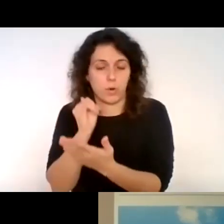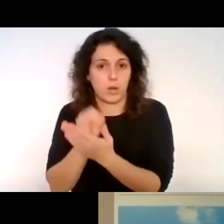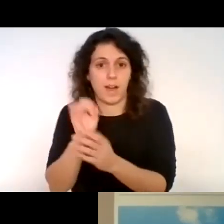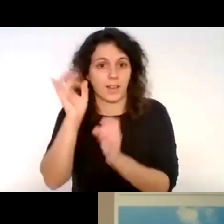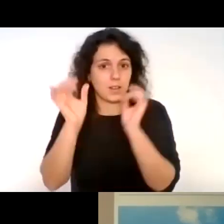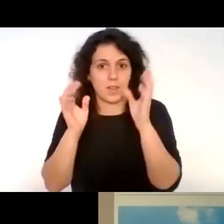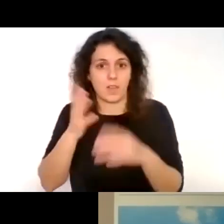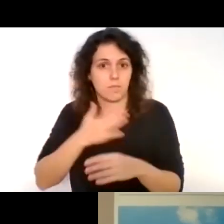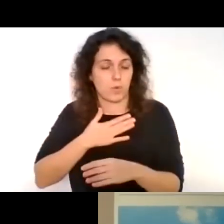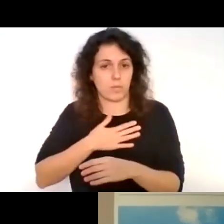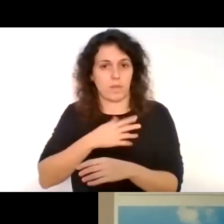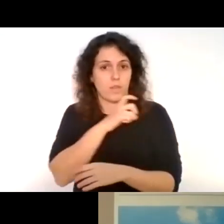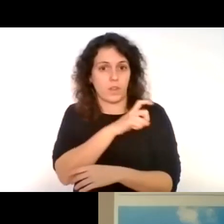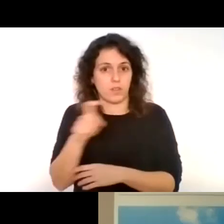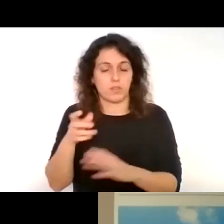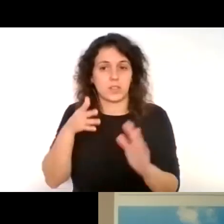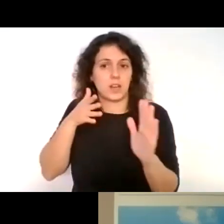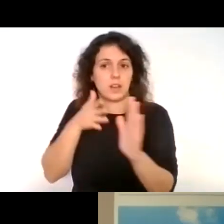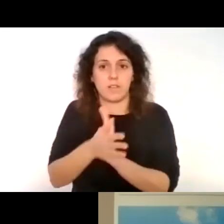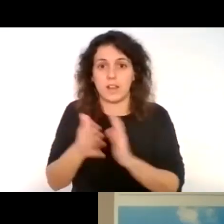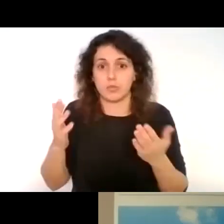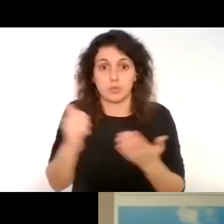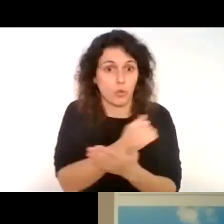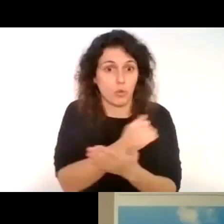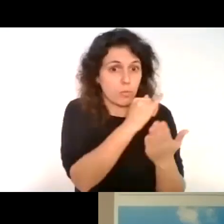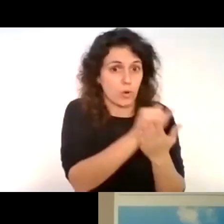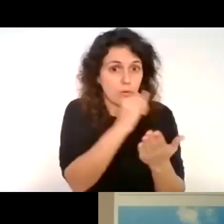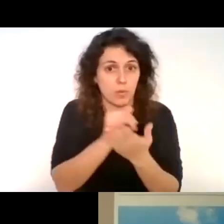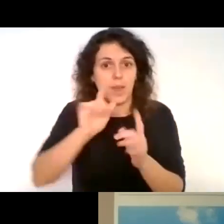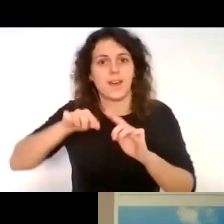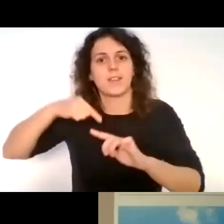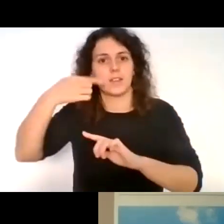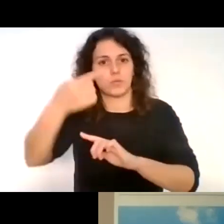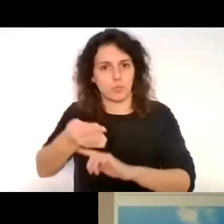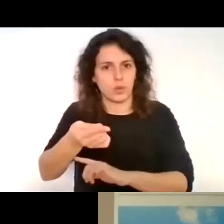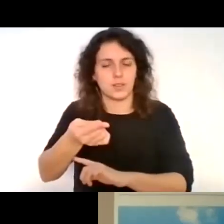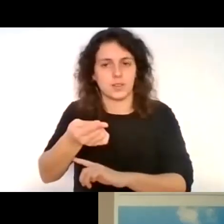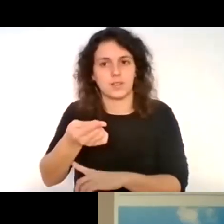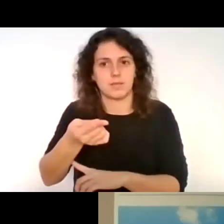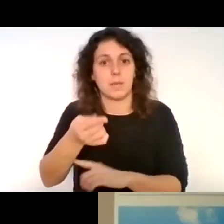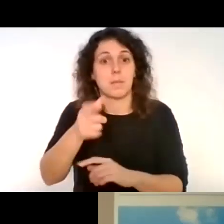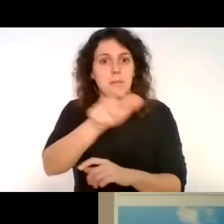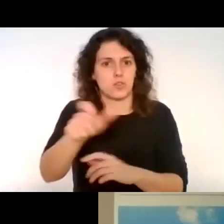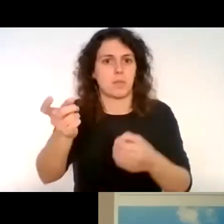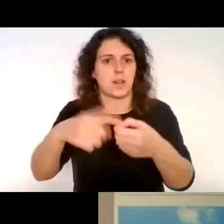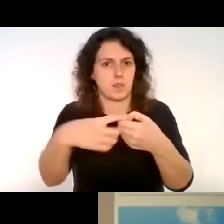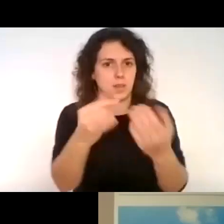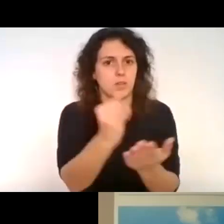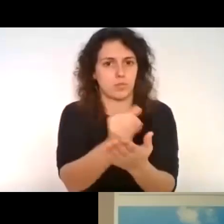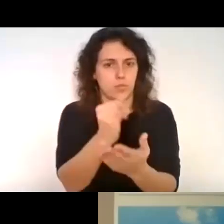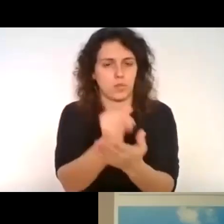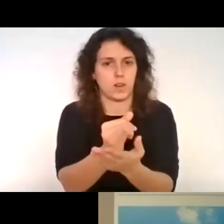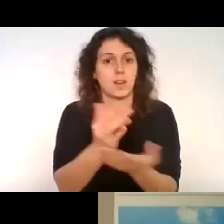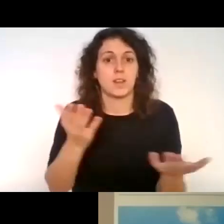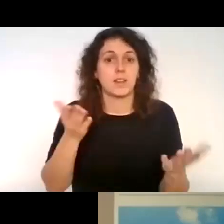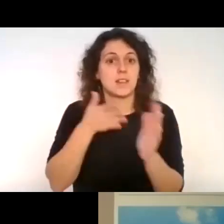fundación. O que prácticamente lo ha aprobado todo antes de pasar a otro tipo de participantes. Imagino que vosotros